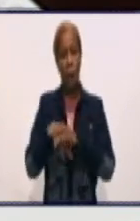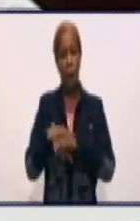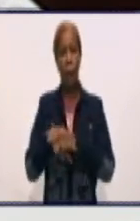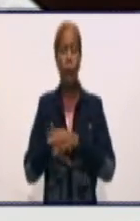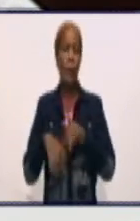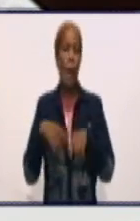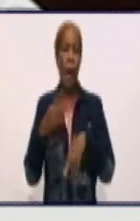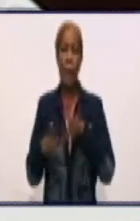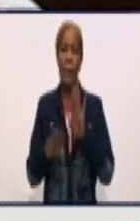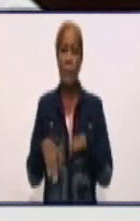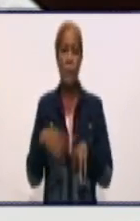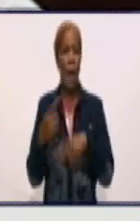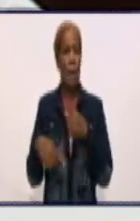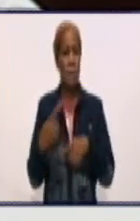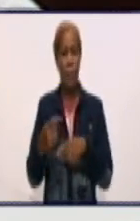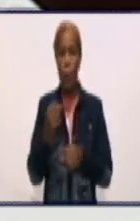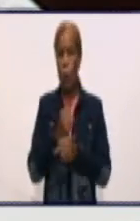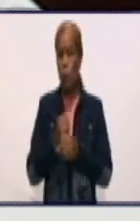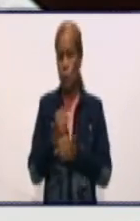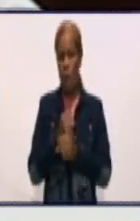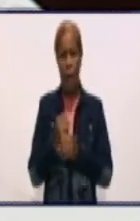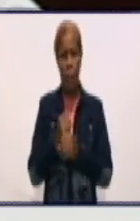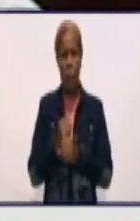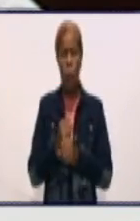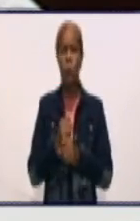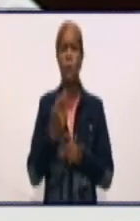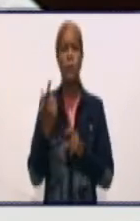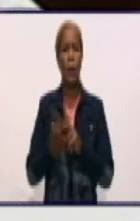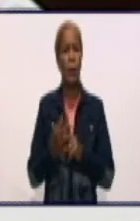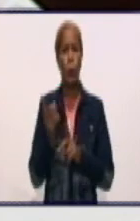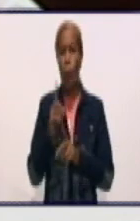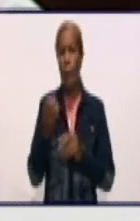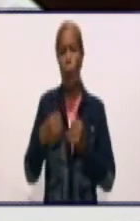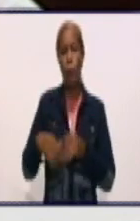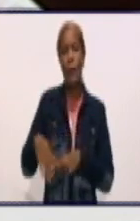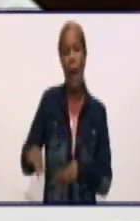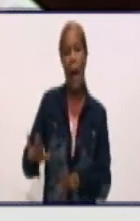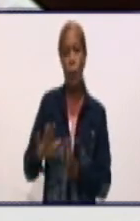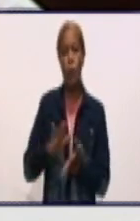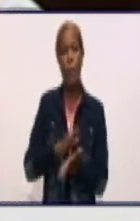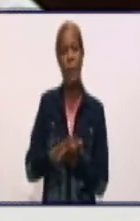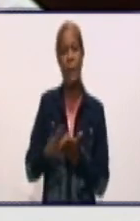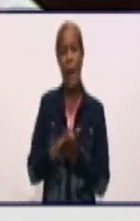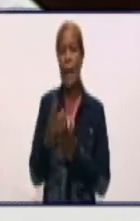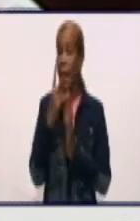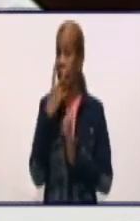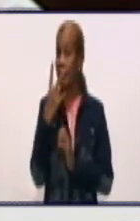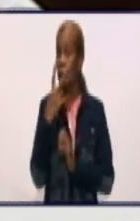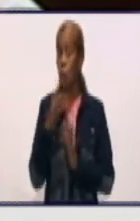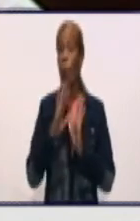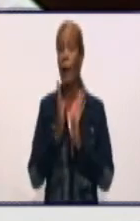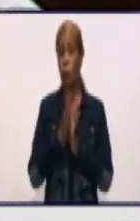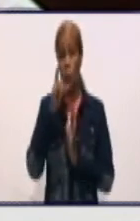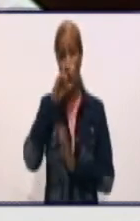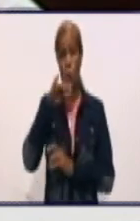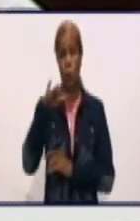R2, R3, R4, y no hemos dejado de prestar a nuestros niños una